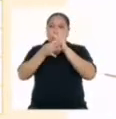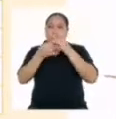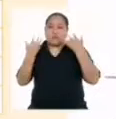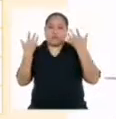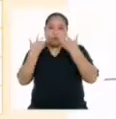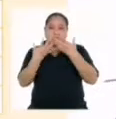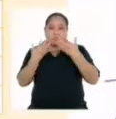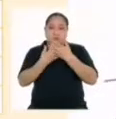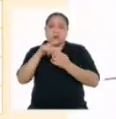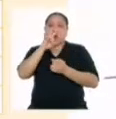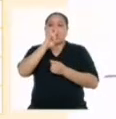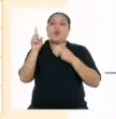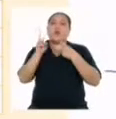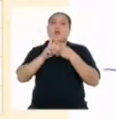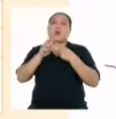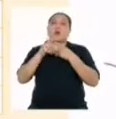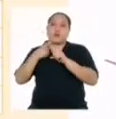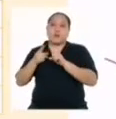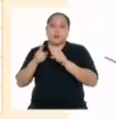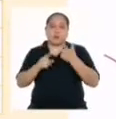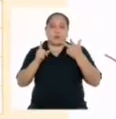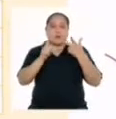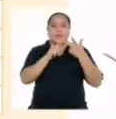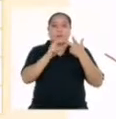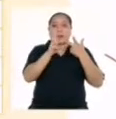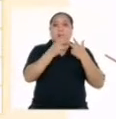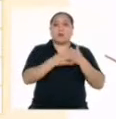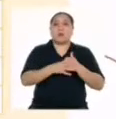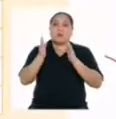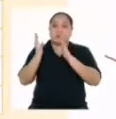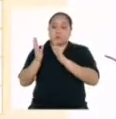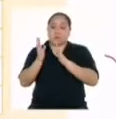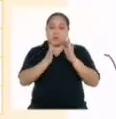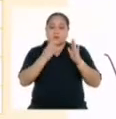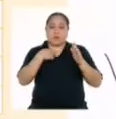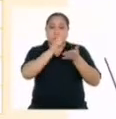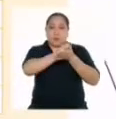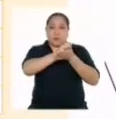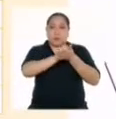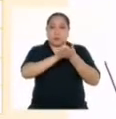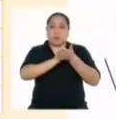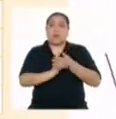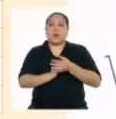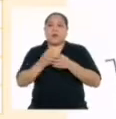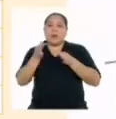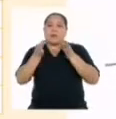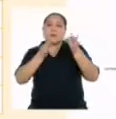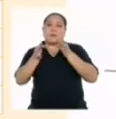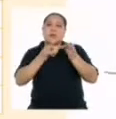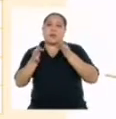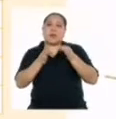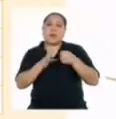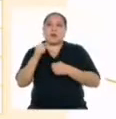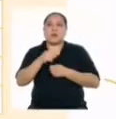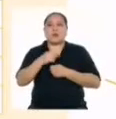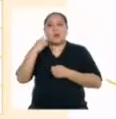un vocabulario variado. 3. La estructura de mi reseña permite identificar la descripción de mi pasatiempos y una reflexión en